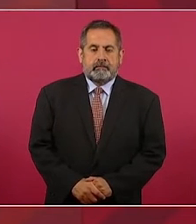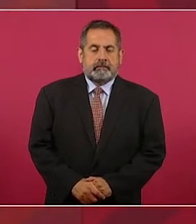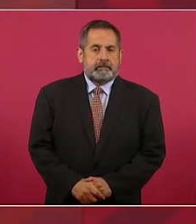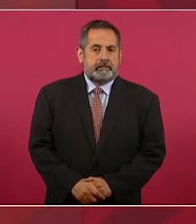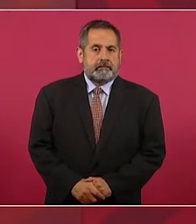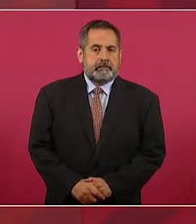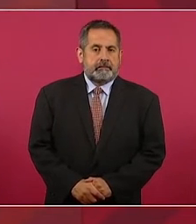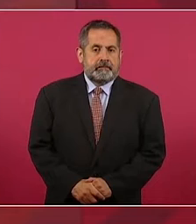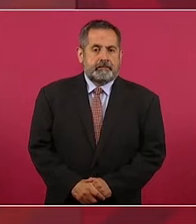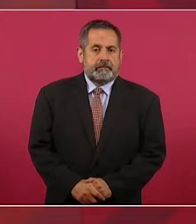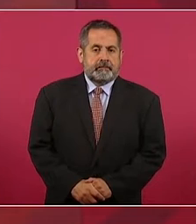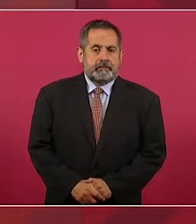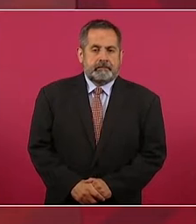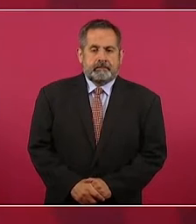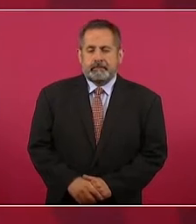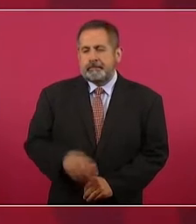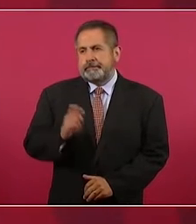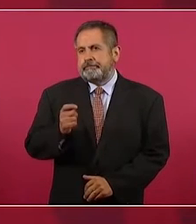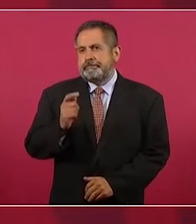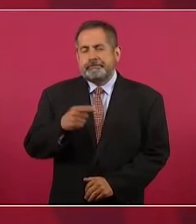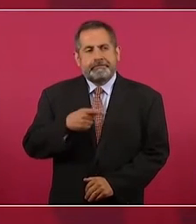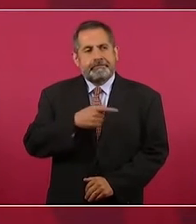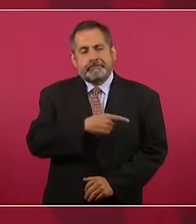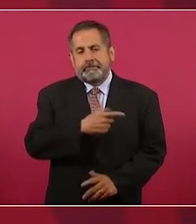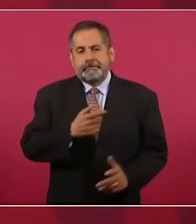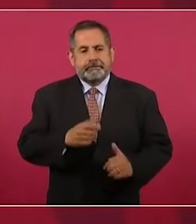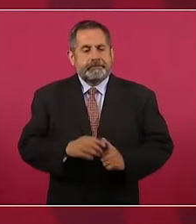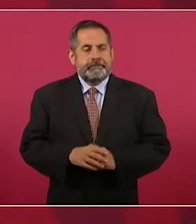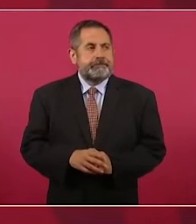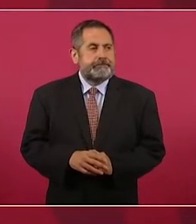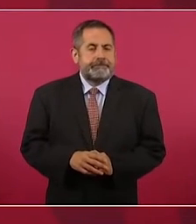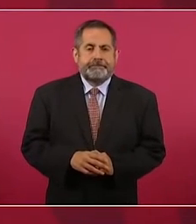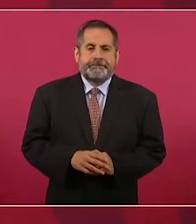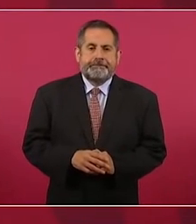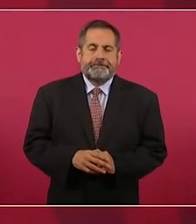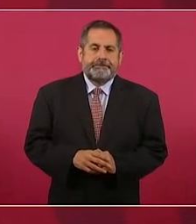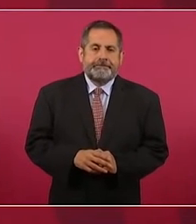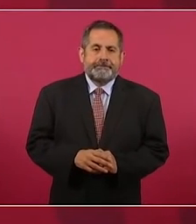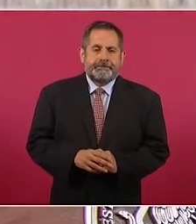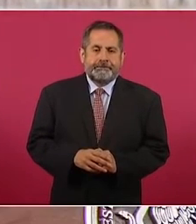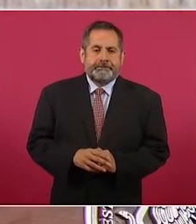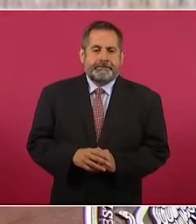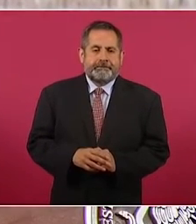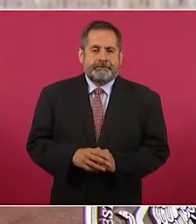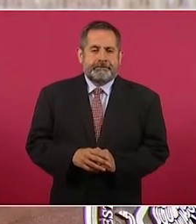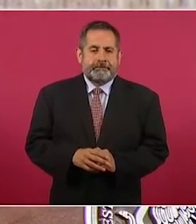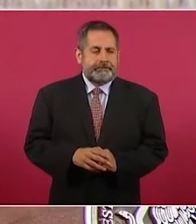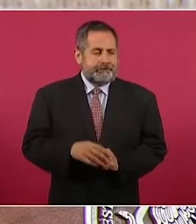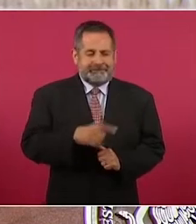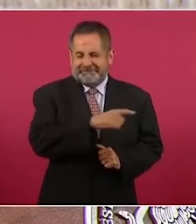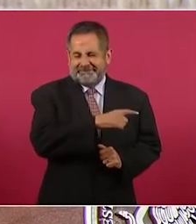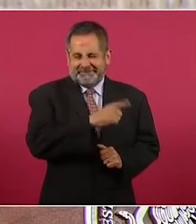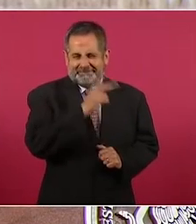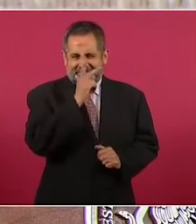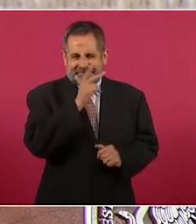tiene una expresión también